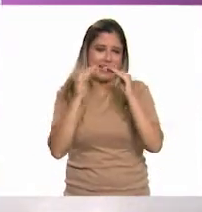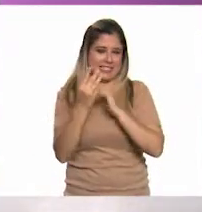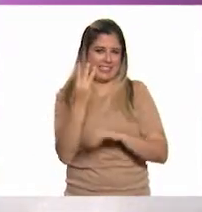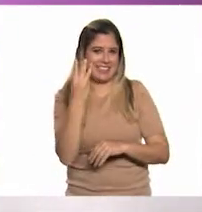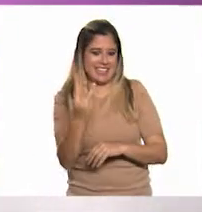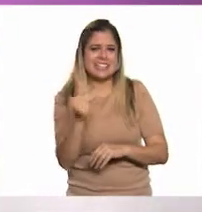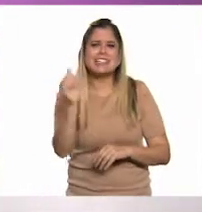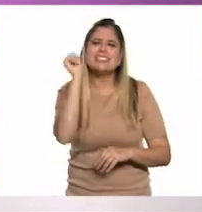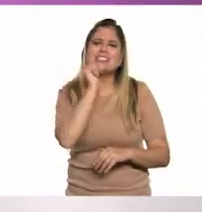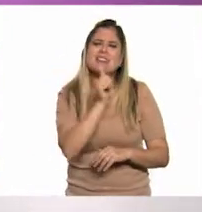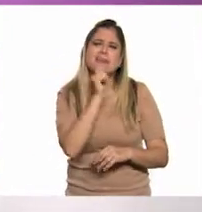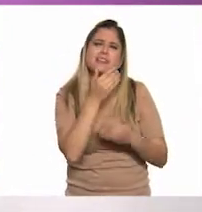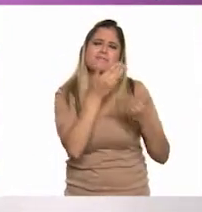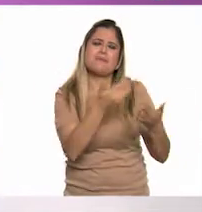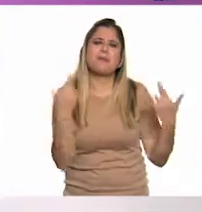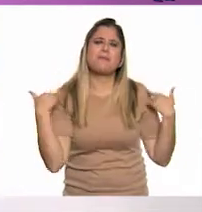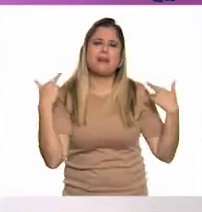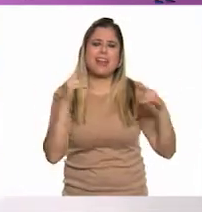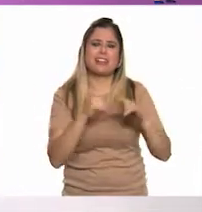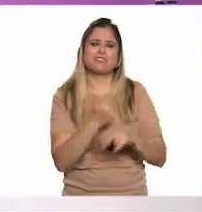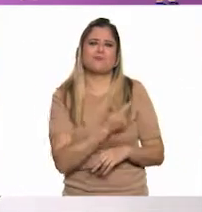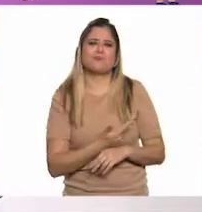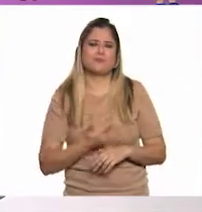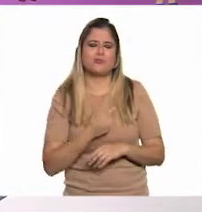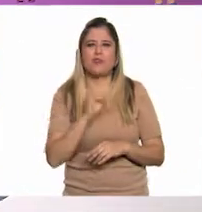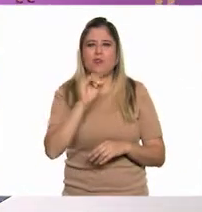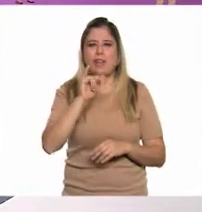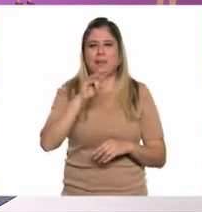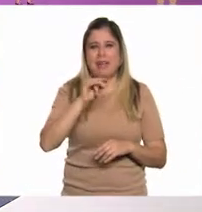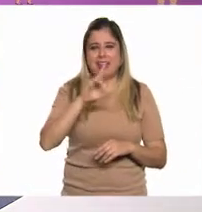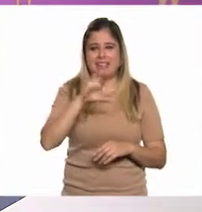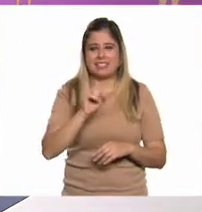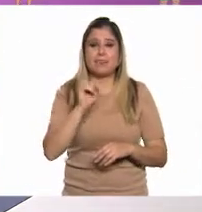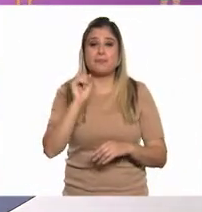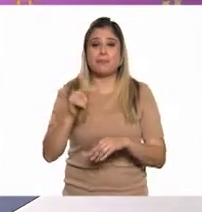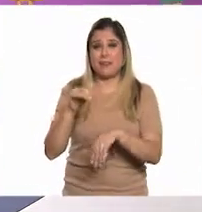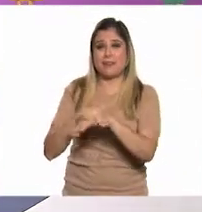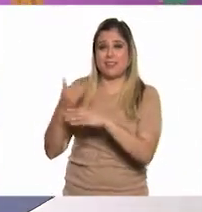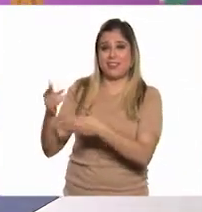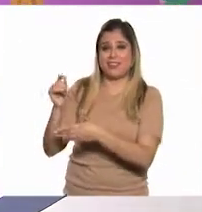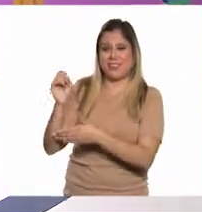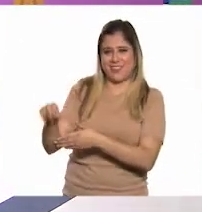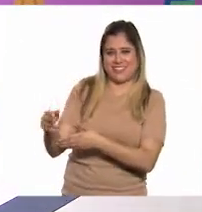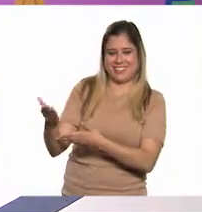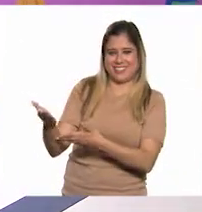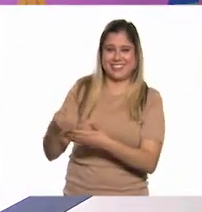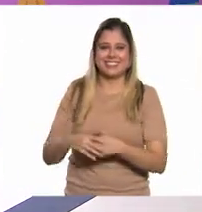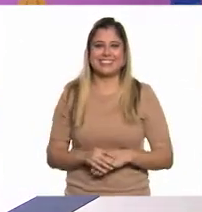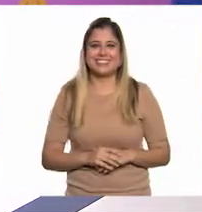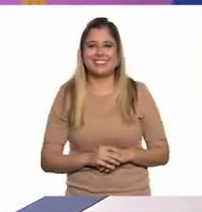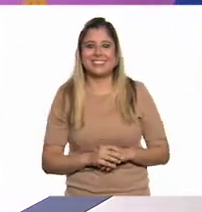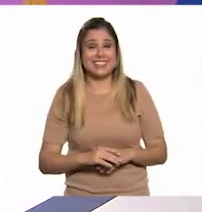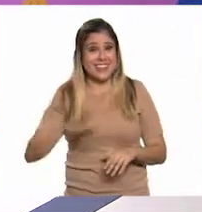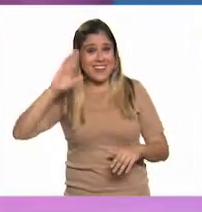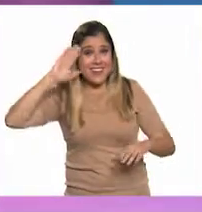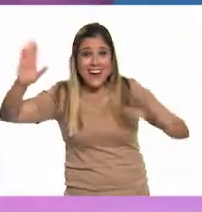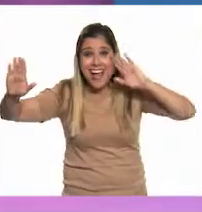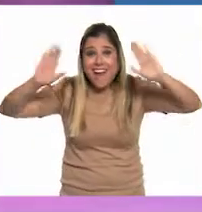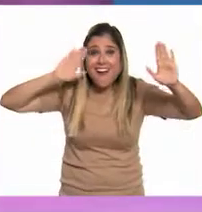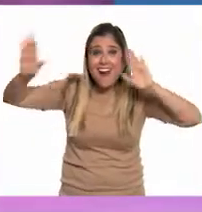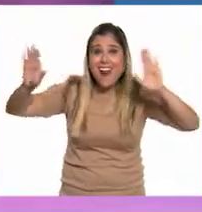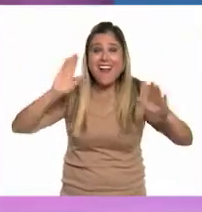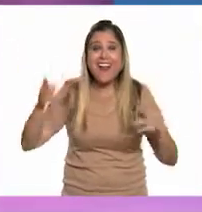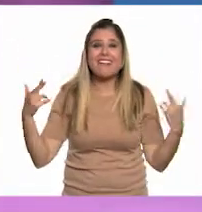siempre recibimos con muchísimo gusto al maestro Francisco Olivares y también a nuestro amigo Tony. ¡Hola, hola! ¡Hola,